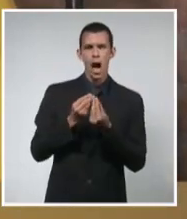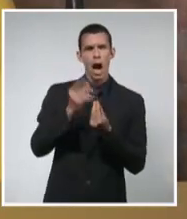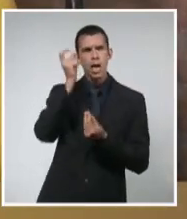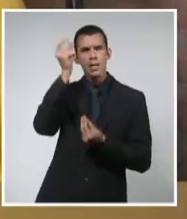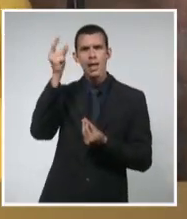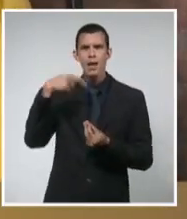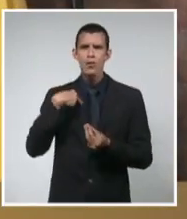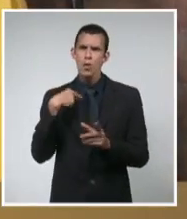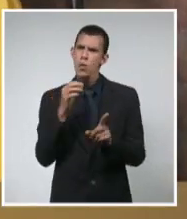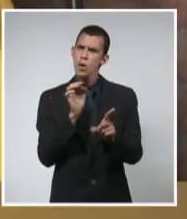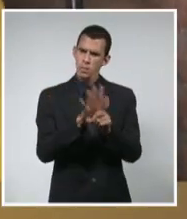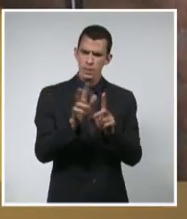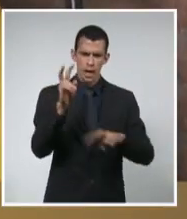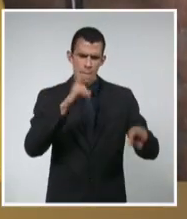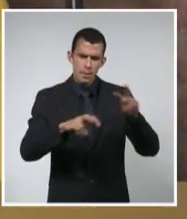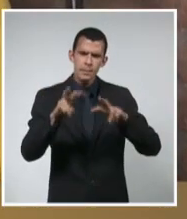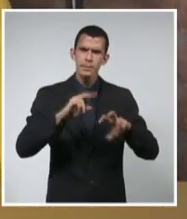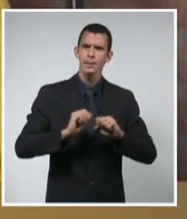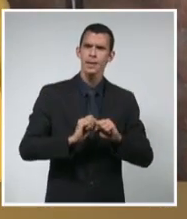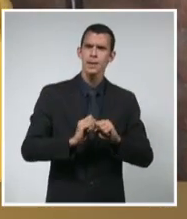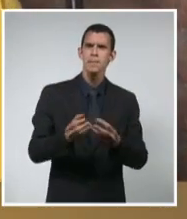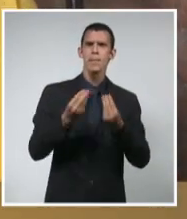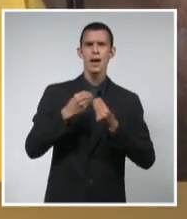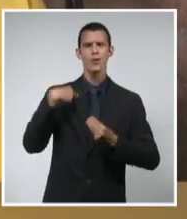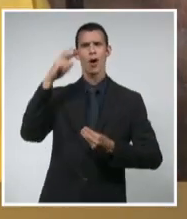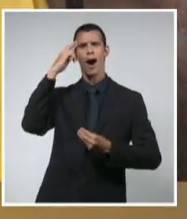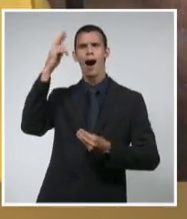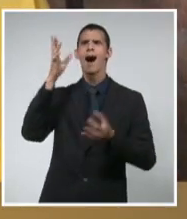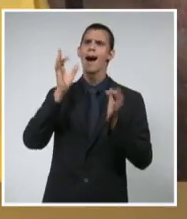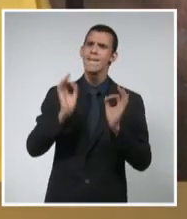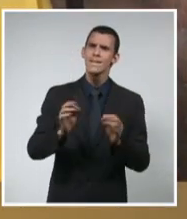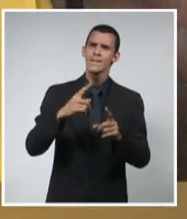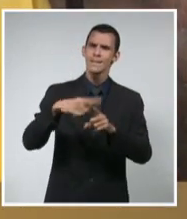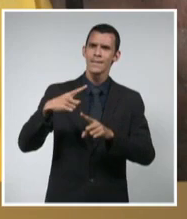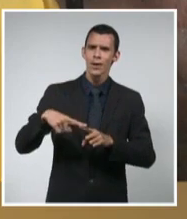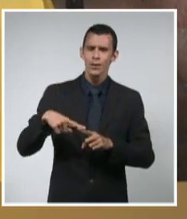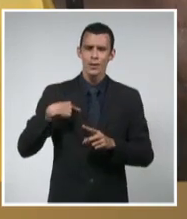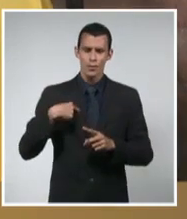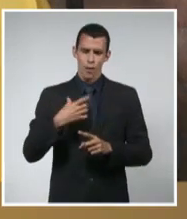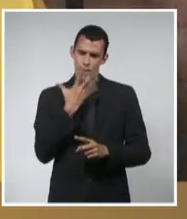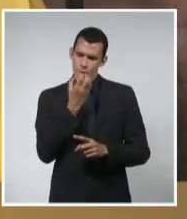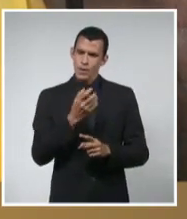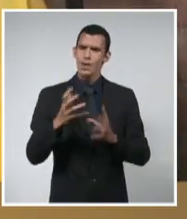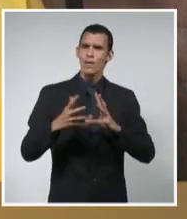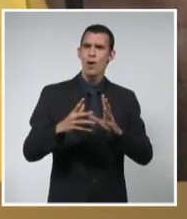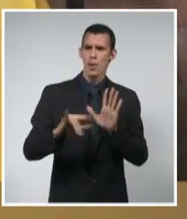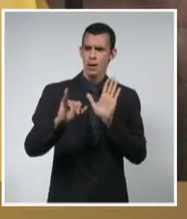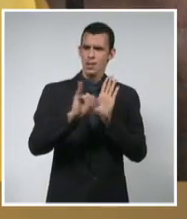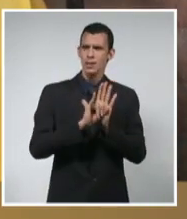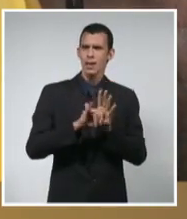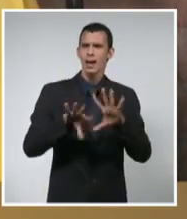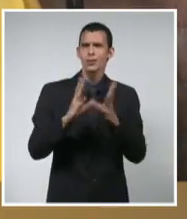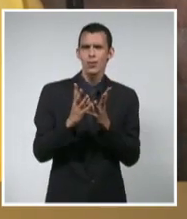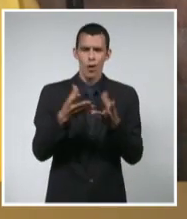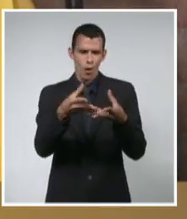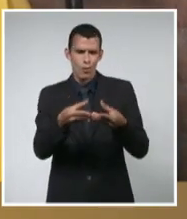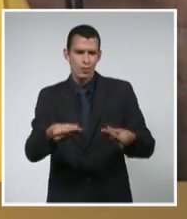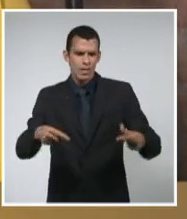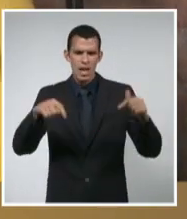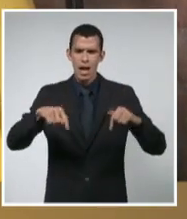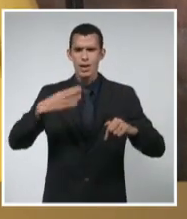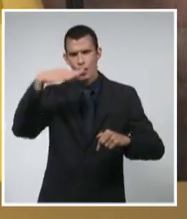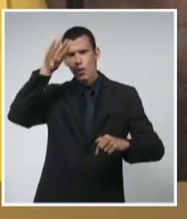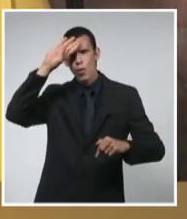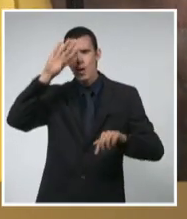recordar cosas que había olvidado, me hizo tener una conciencia más clara de la nación, de esta nación que yo adoro, de esta